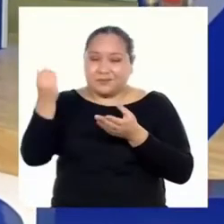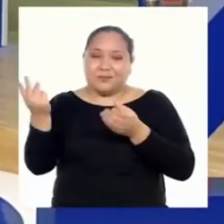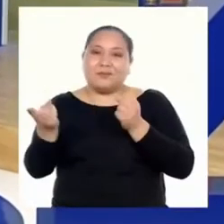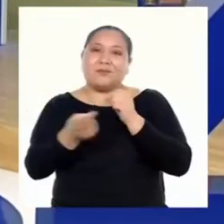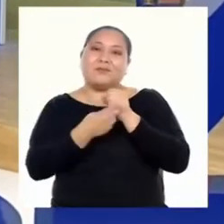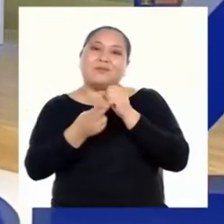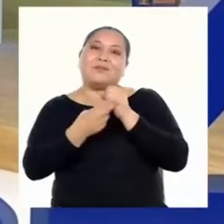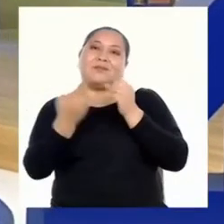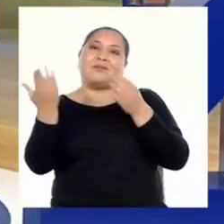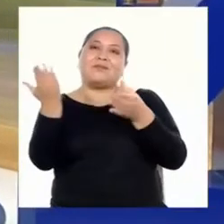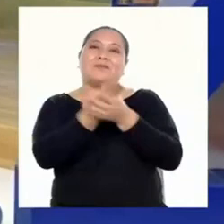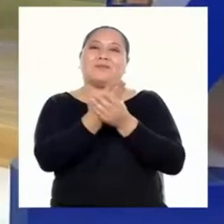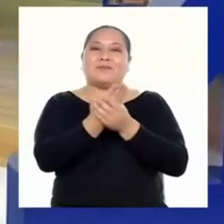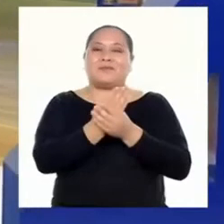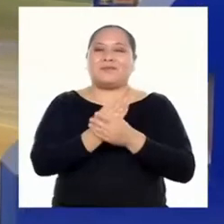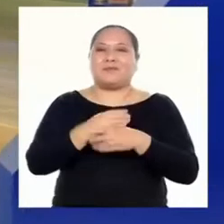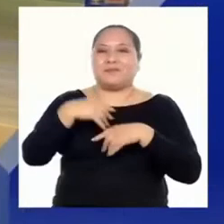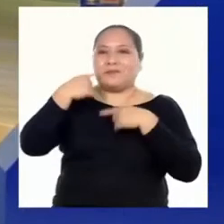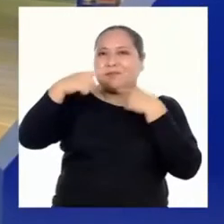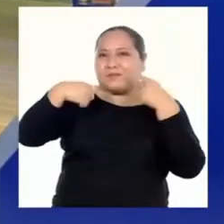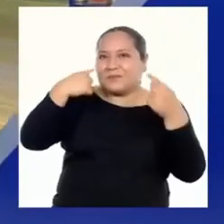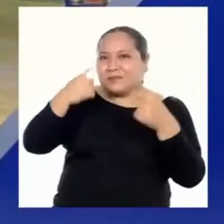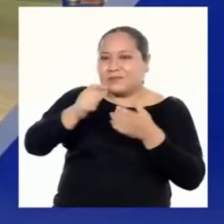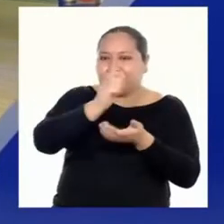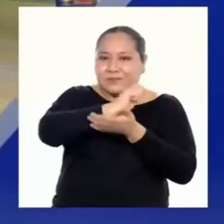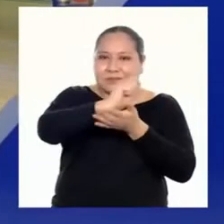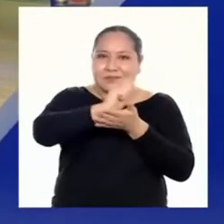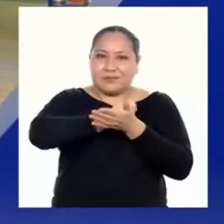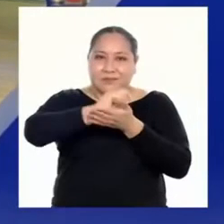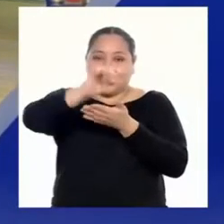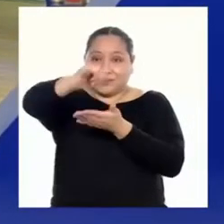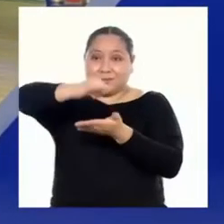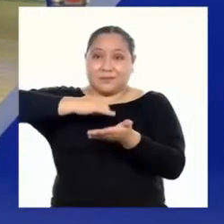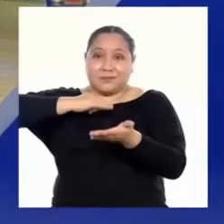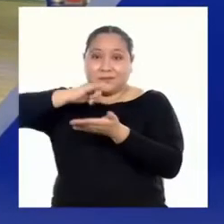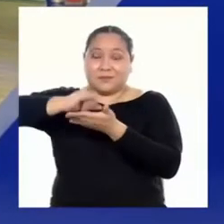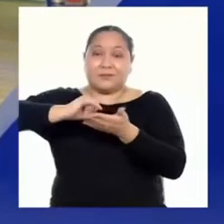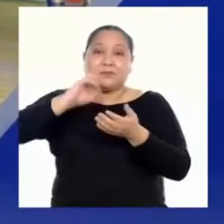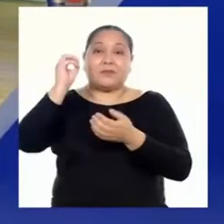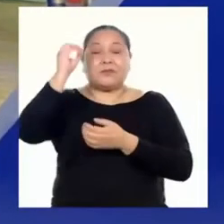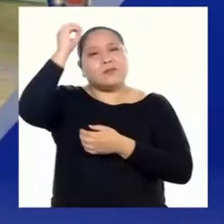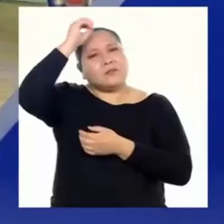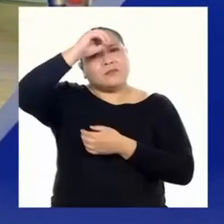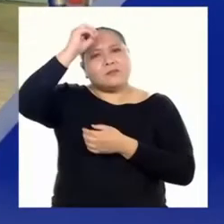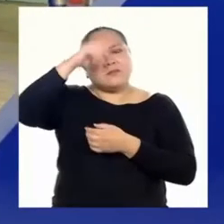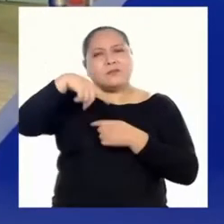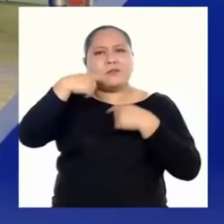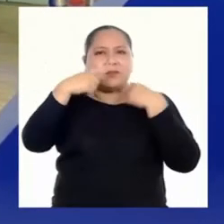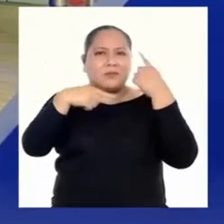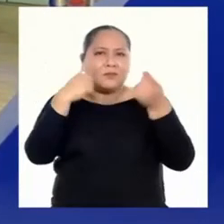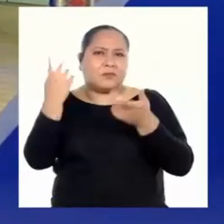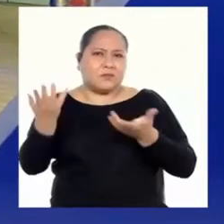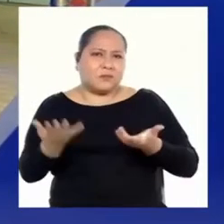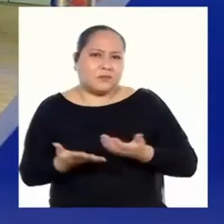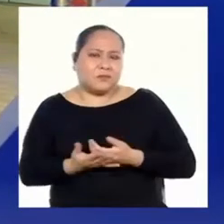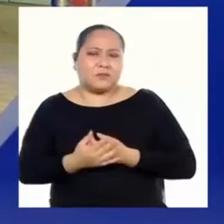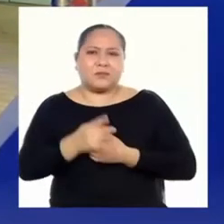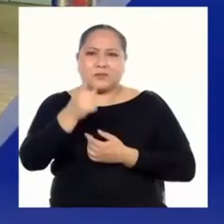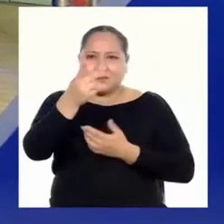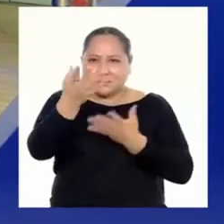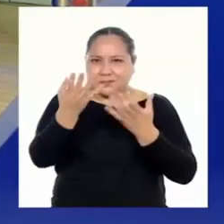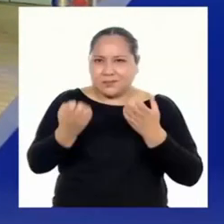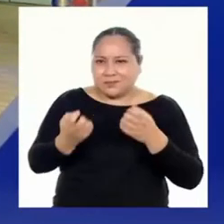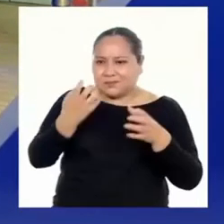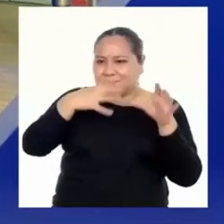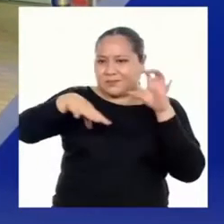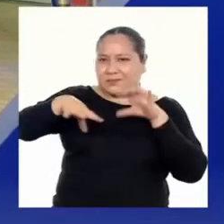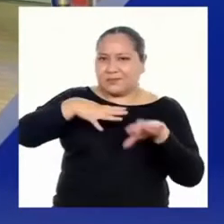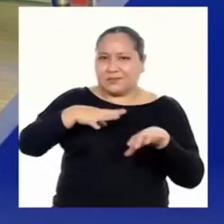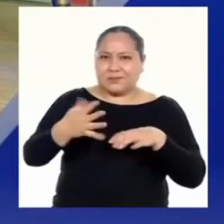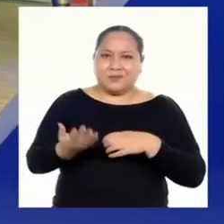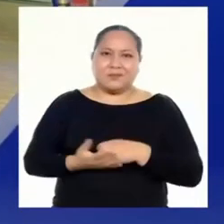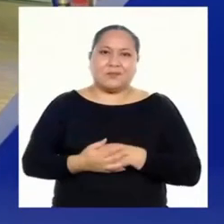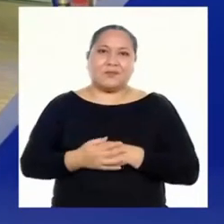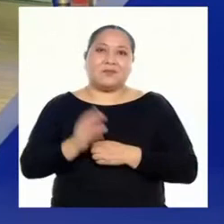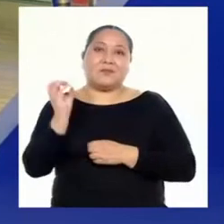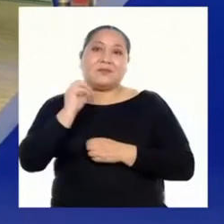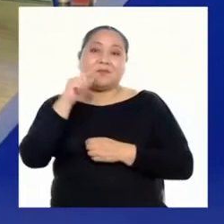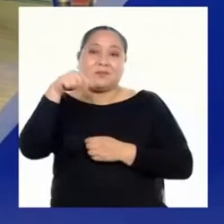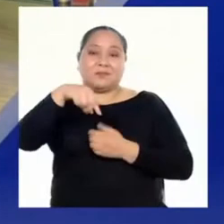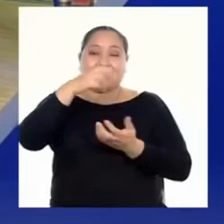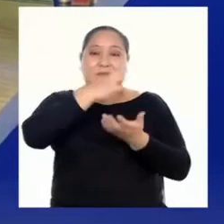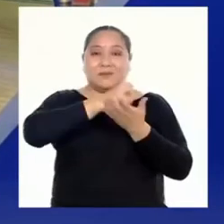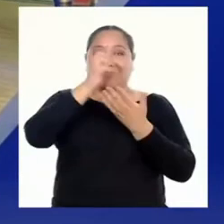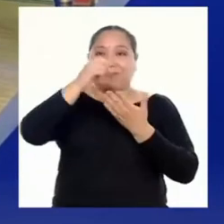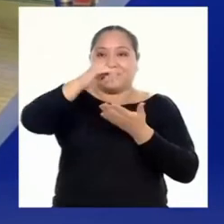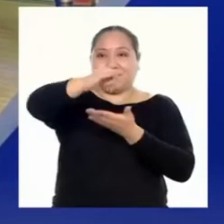portafolios de trabajo. Comenten, escríbanos o sugiérannos o cuéntenos lo que quieran acerca de ustedes o